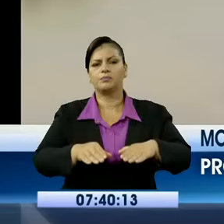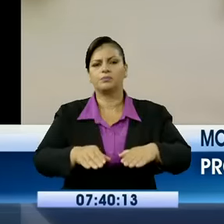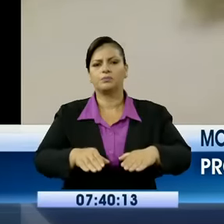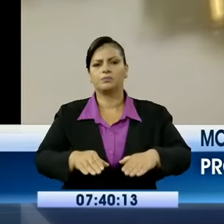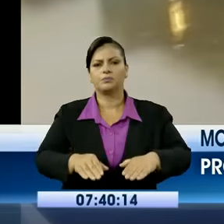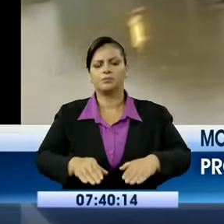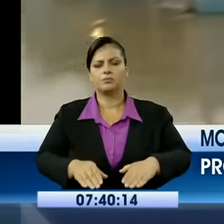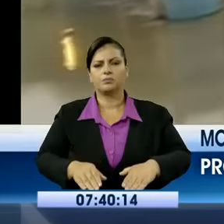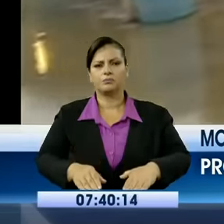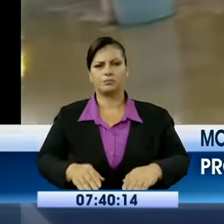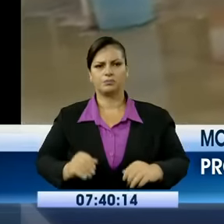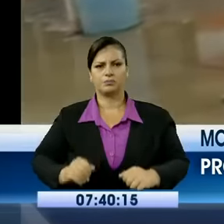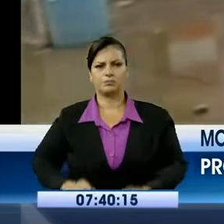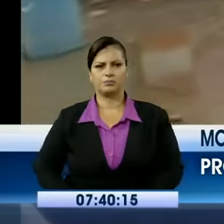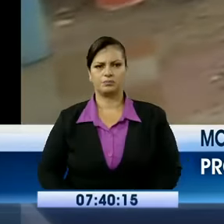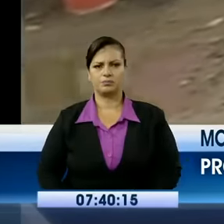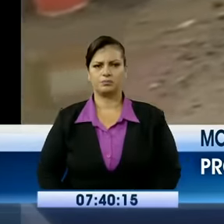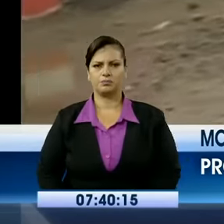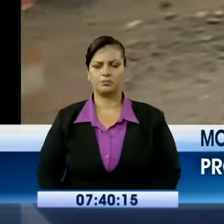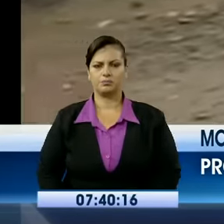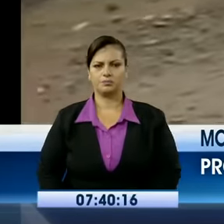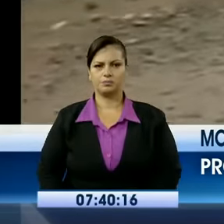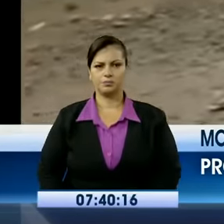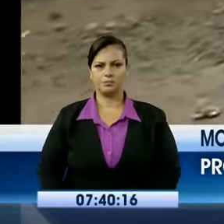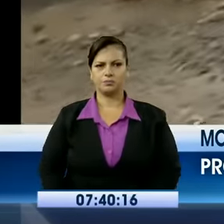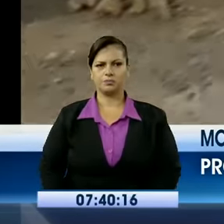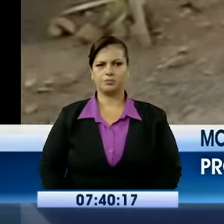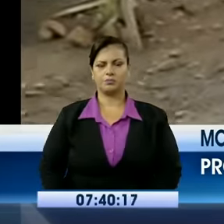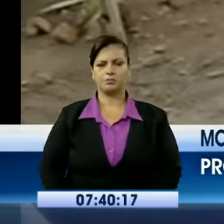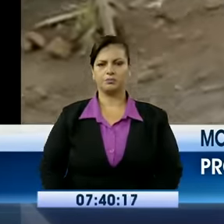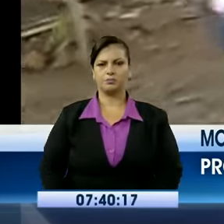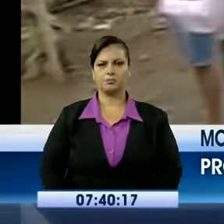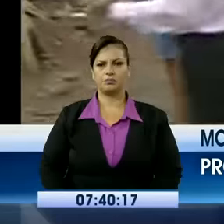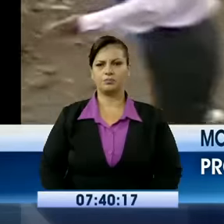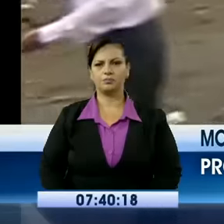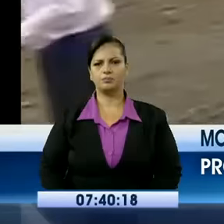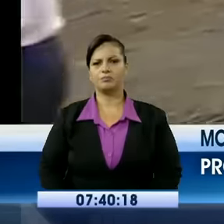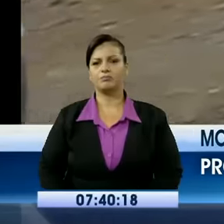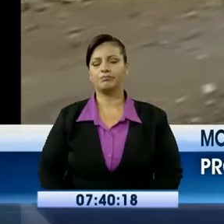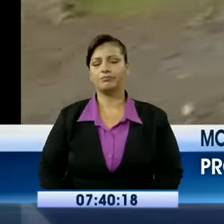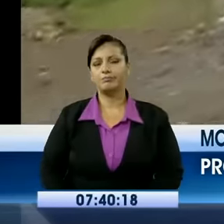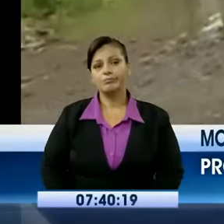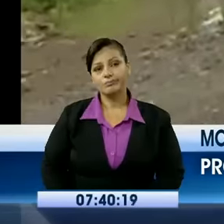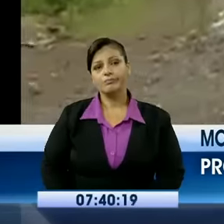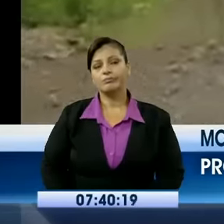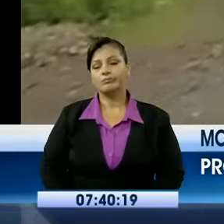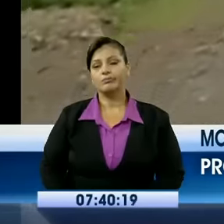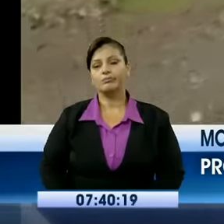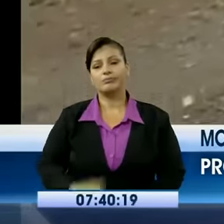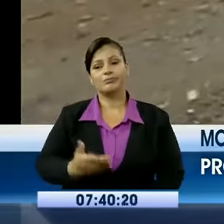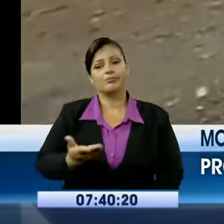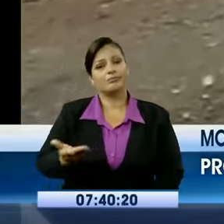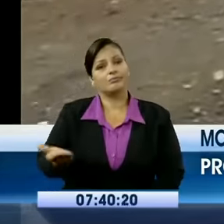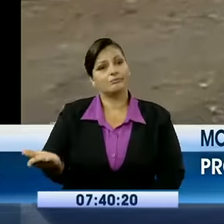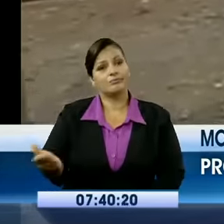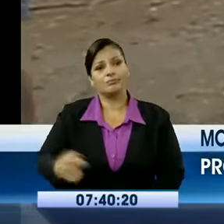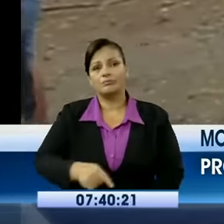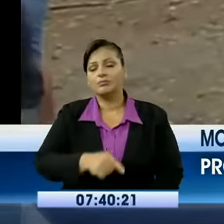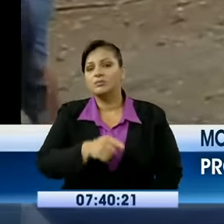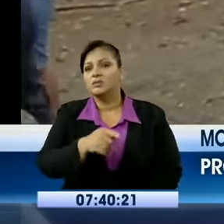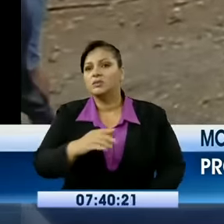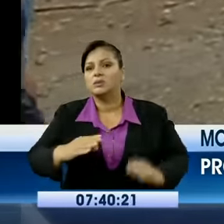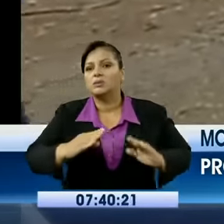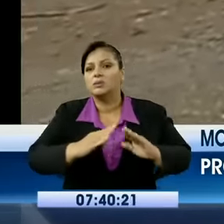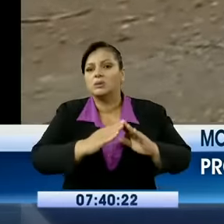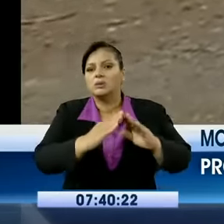hacia las zanjas a través de las cuales tiene que desfogar el líquido. Porque es la única alternativa que tienen, invadir, dicho sea de paso, les